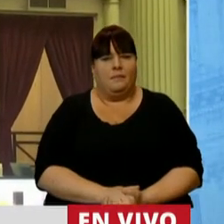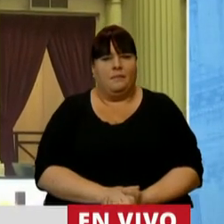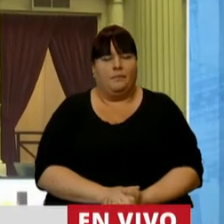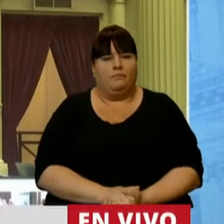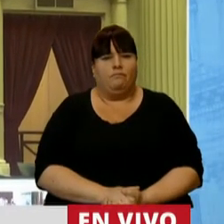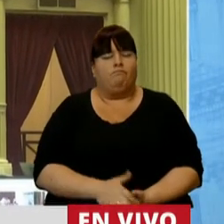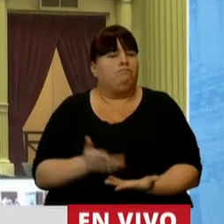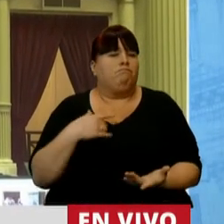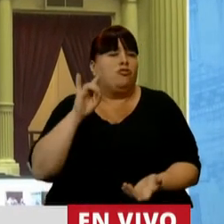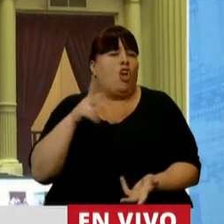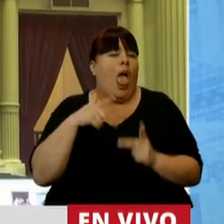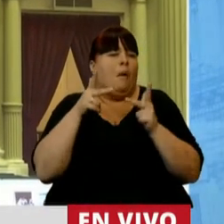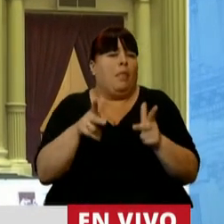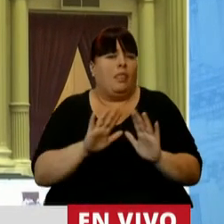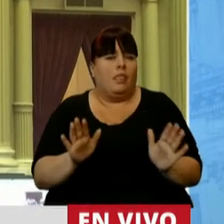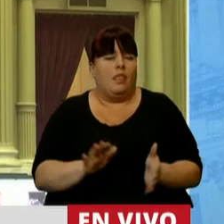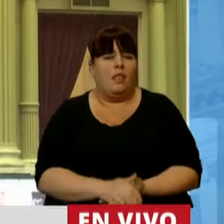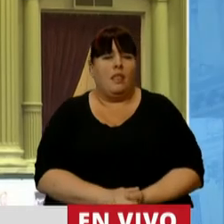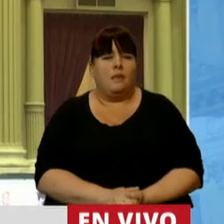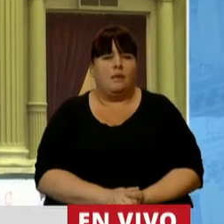Entonces, simplemente quiero decir